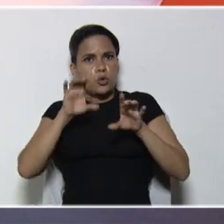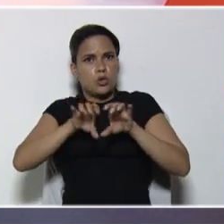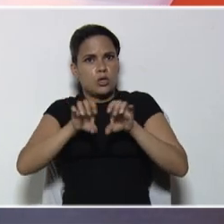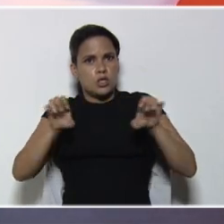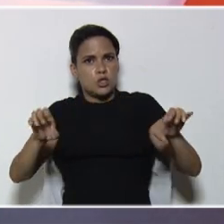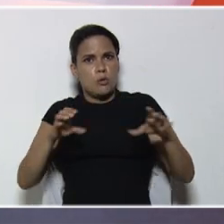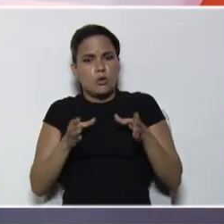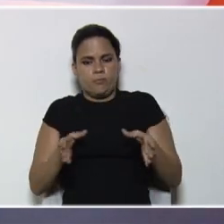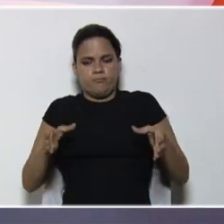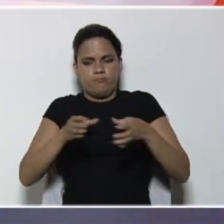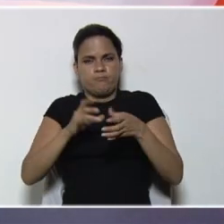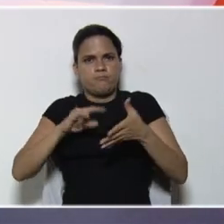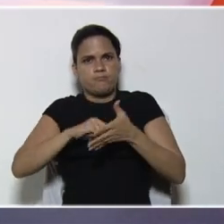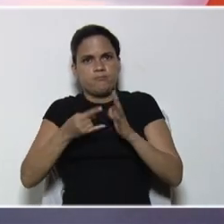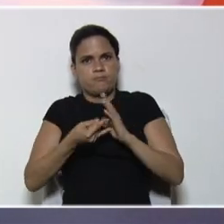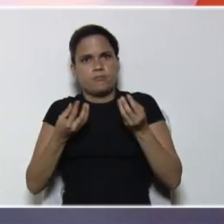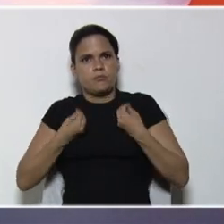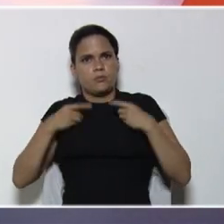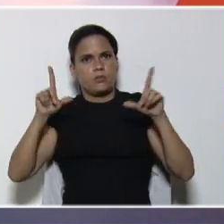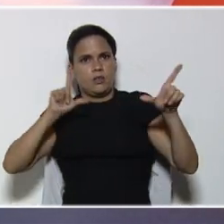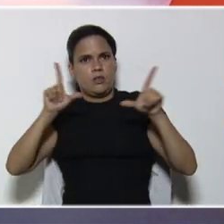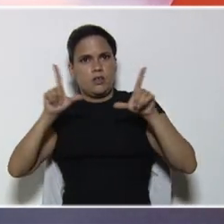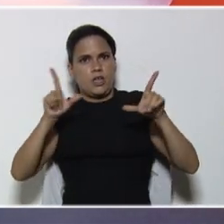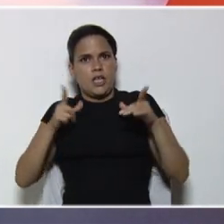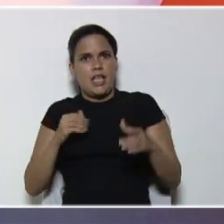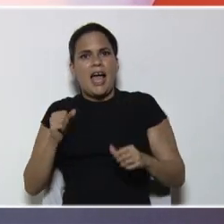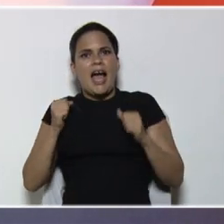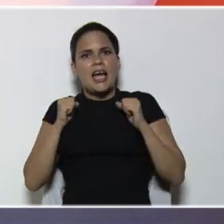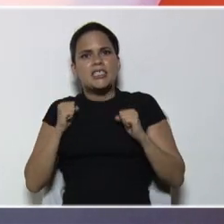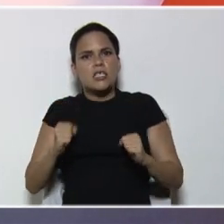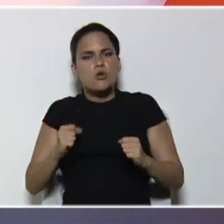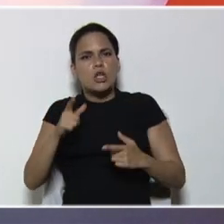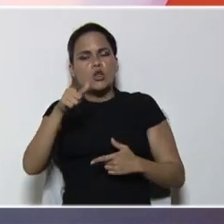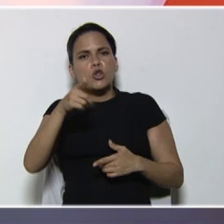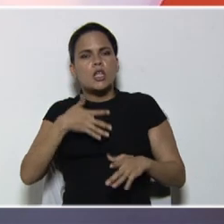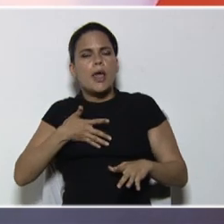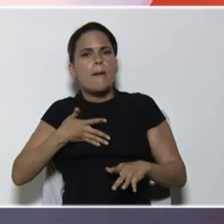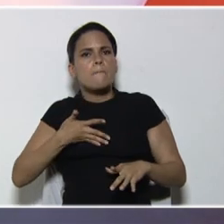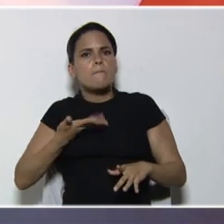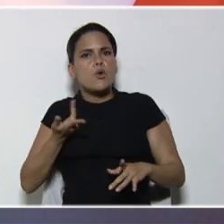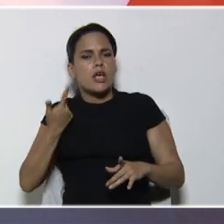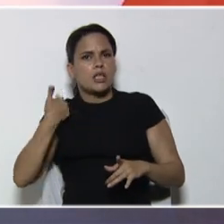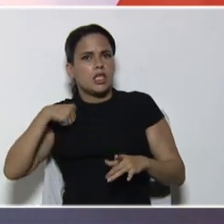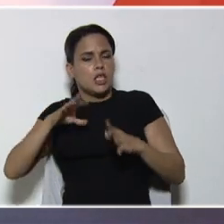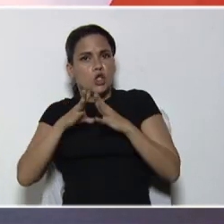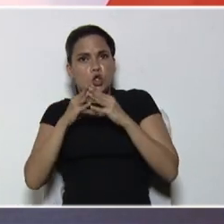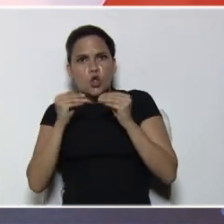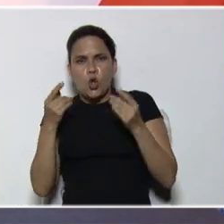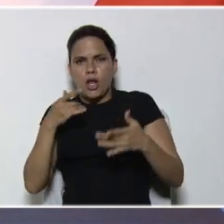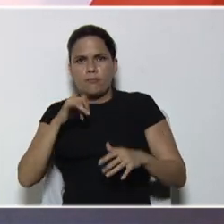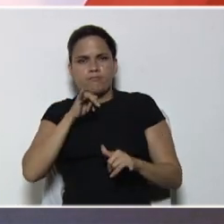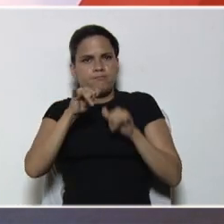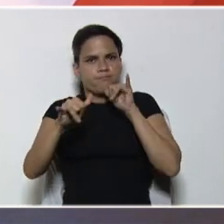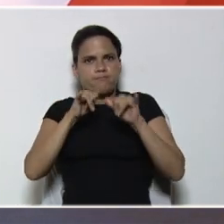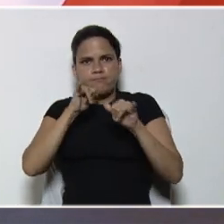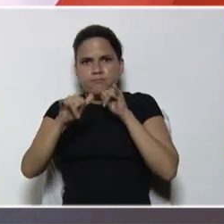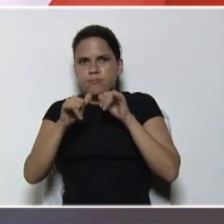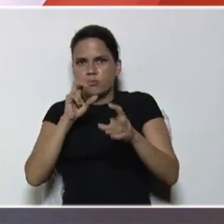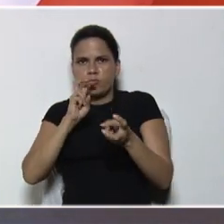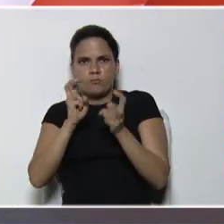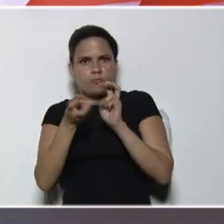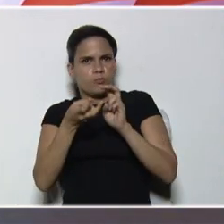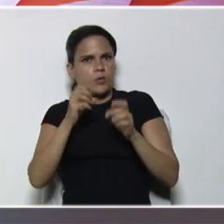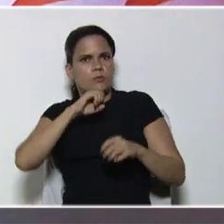equipo técnico, y de producción, Vive TV, está garantizando, que ustedes puedan acceder, a todos los contenidos, referentes, teóricos,